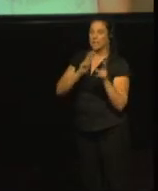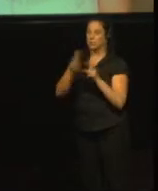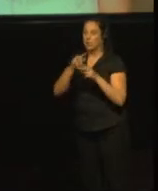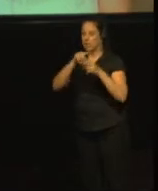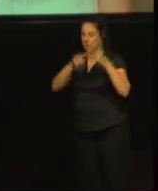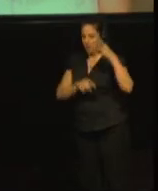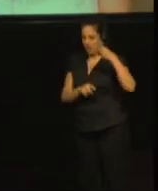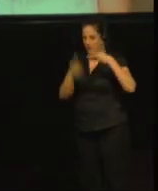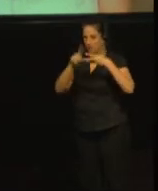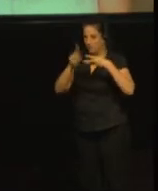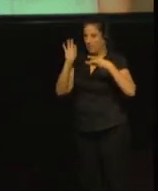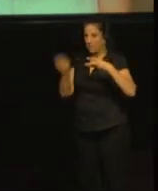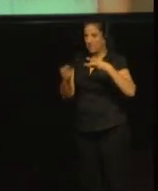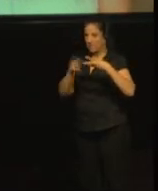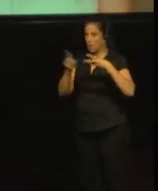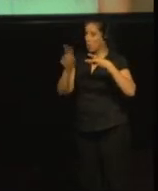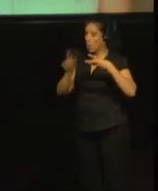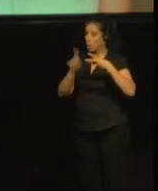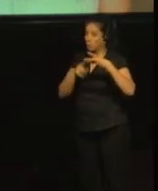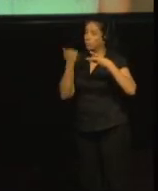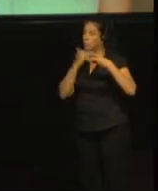no, no sé.